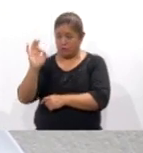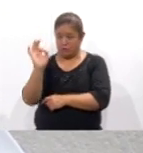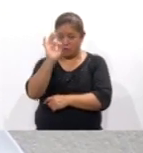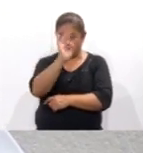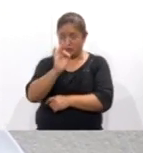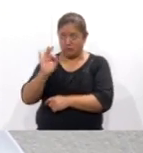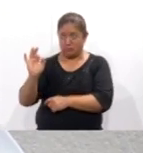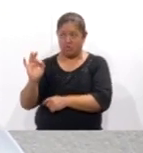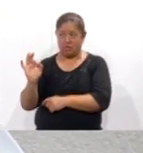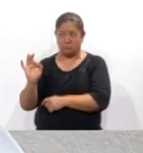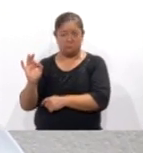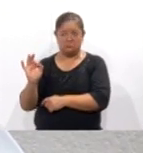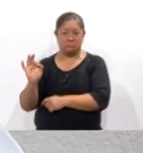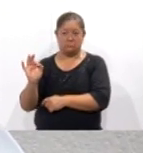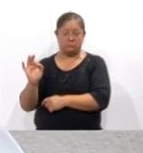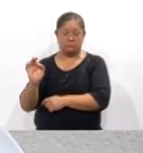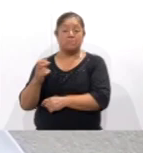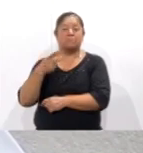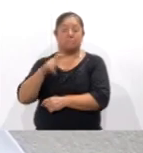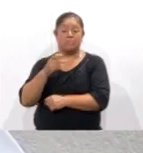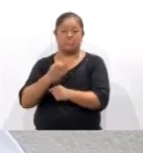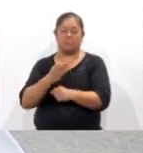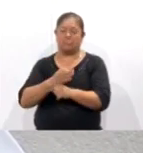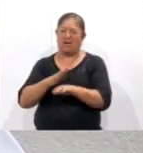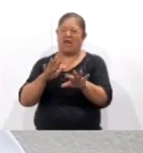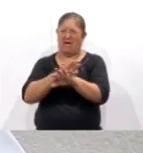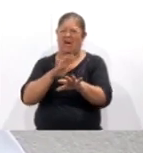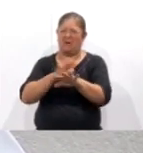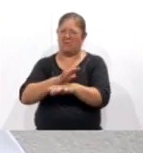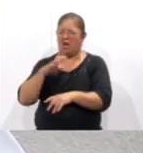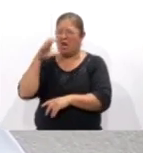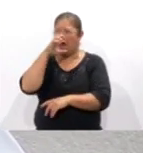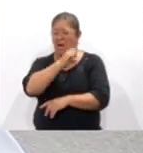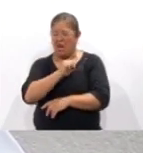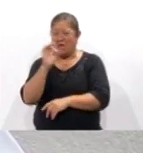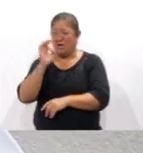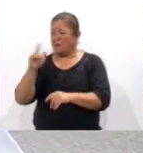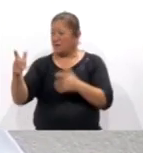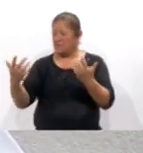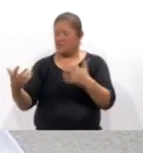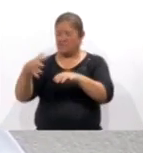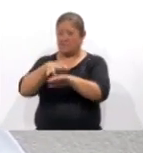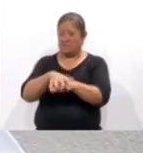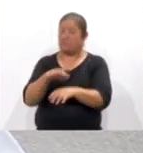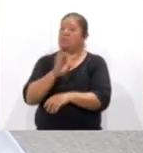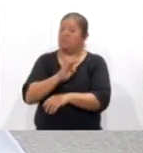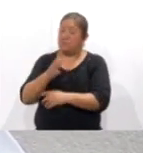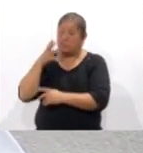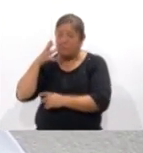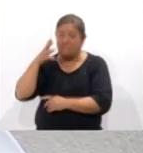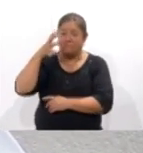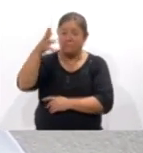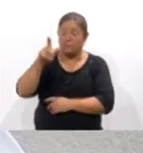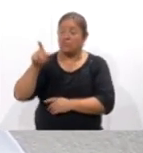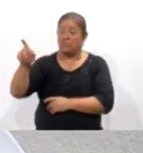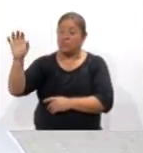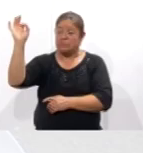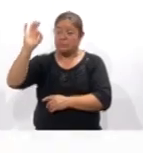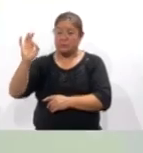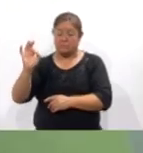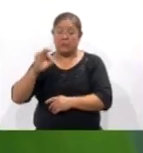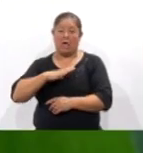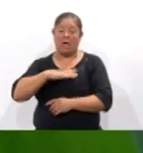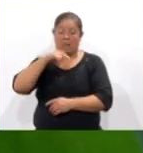bueno. Sin embargo, con todos estos cambios que existen, cambios climáticos que existen y la adaptación del vector, pudiera ser que en un futuro sí se llegara a presentar.